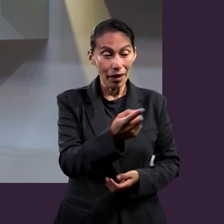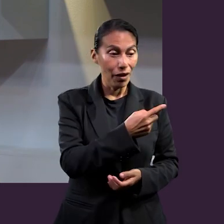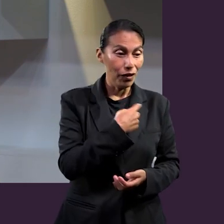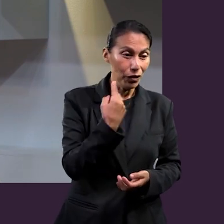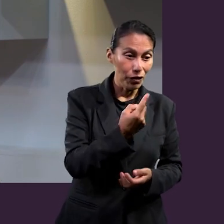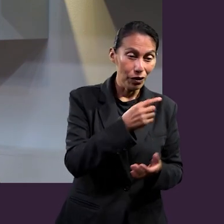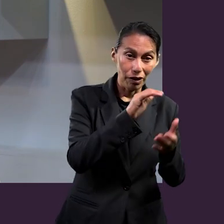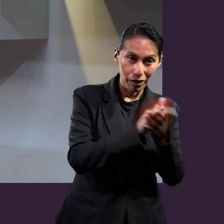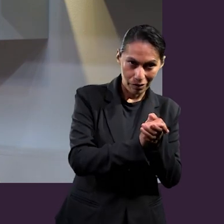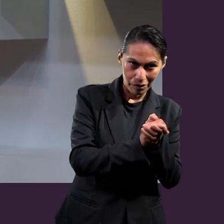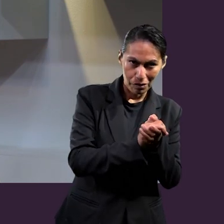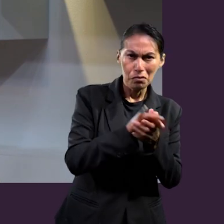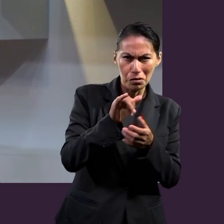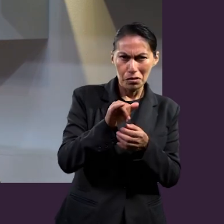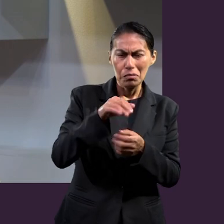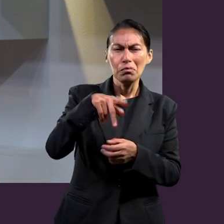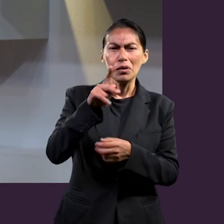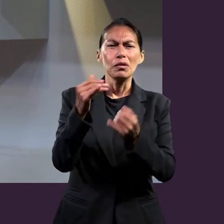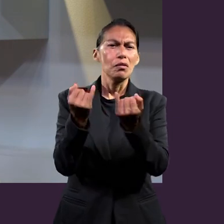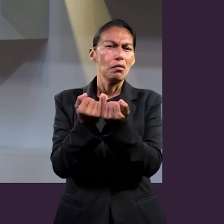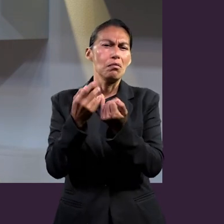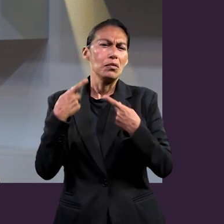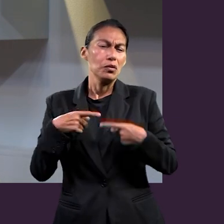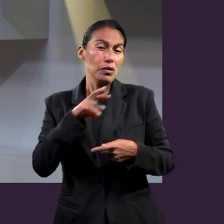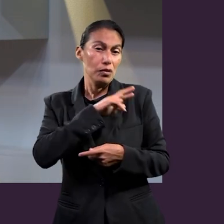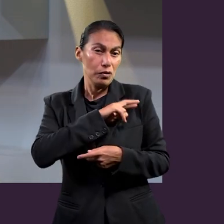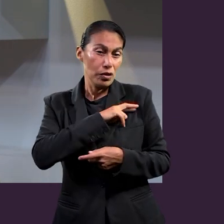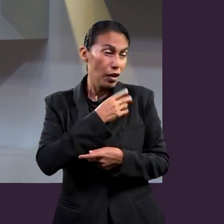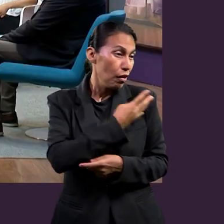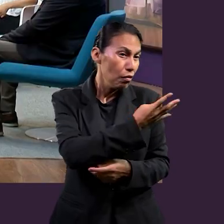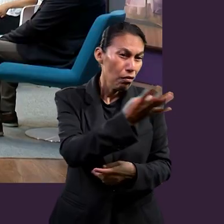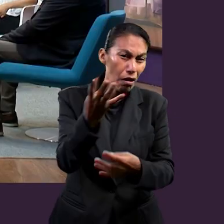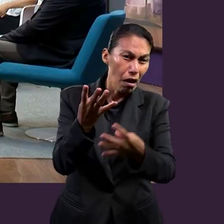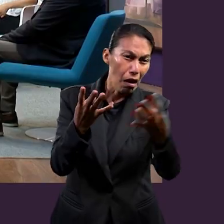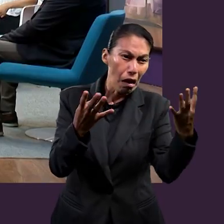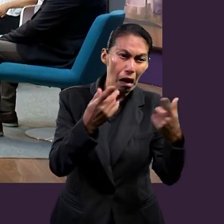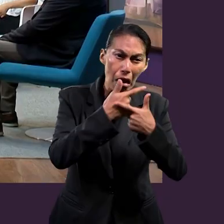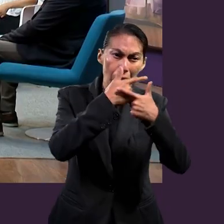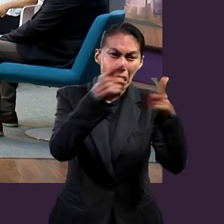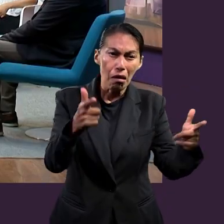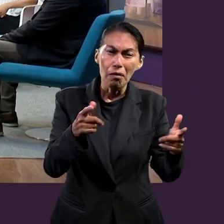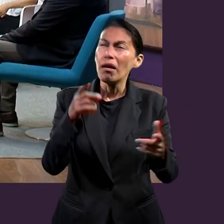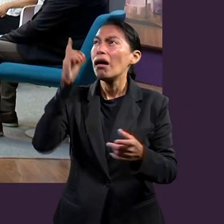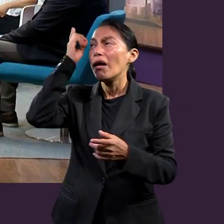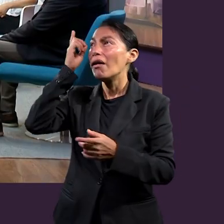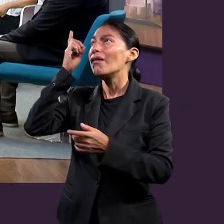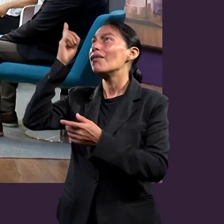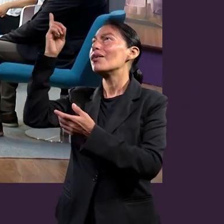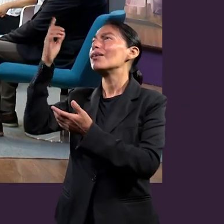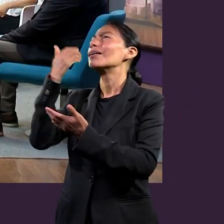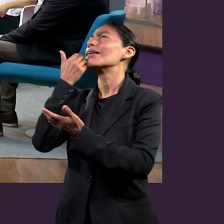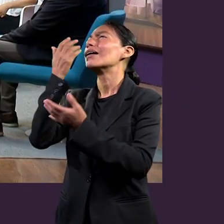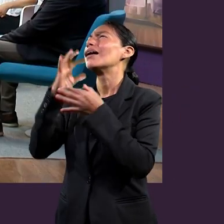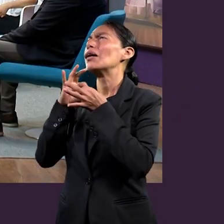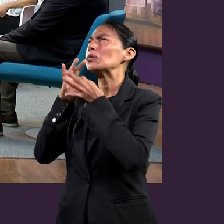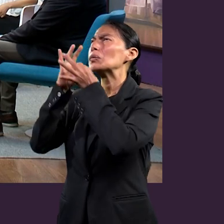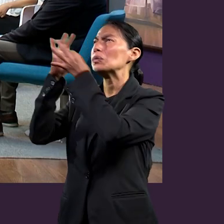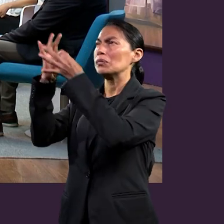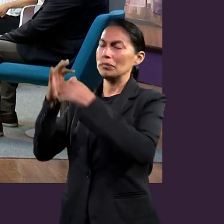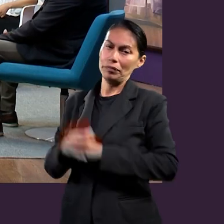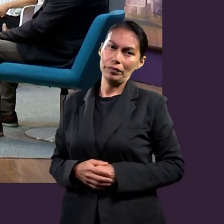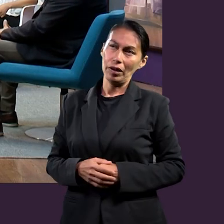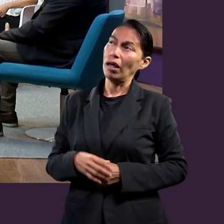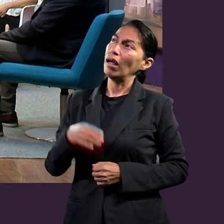contexto. Exacto. Y vuelvo a lo mismo, no solamente para nosotros los casados, sino para todo aquel que se quiere relacionar con Dios. ¿En qué medida estoy